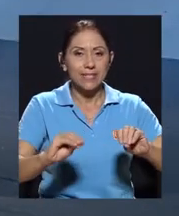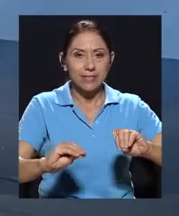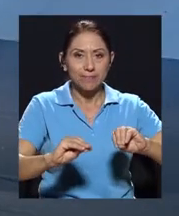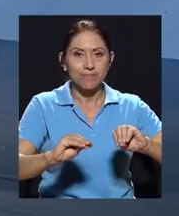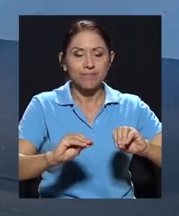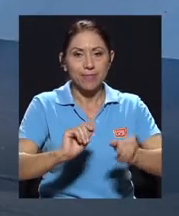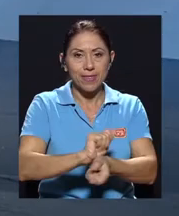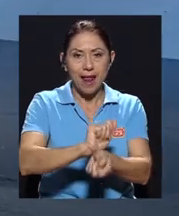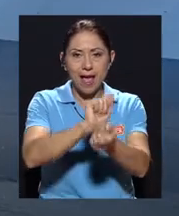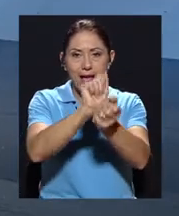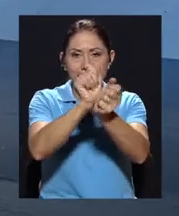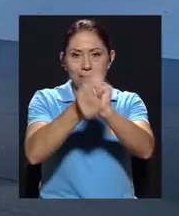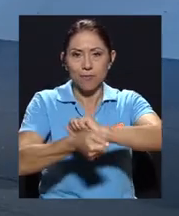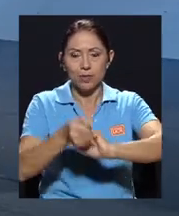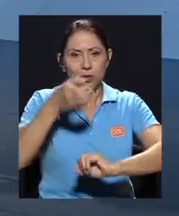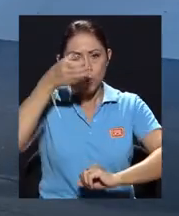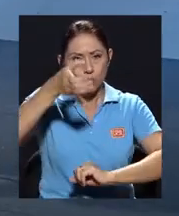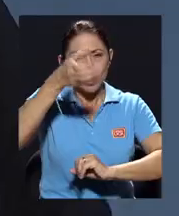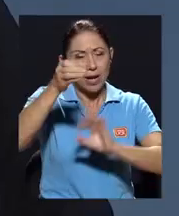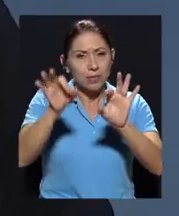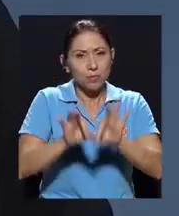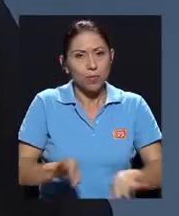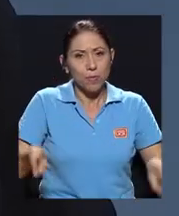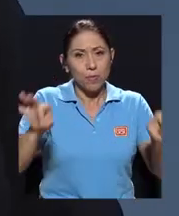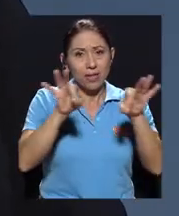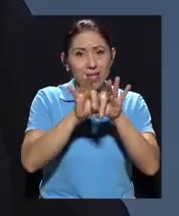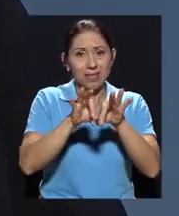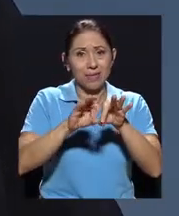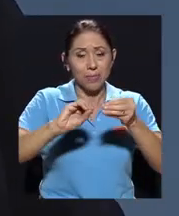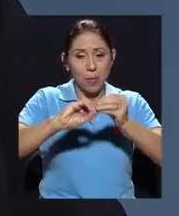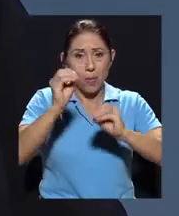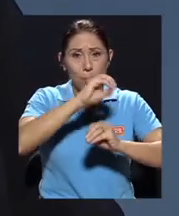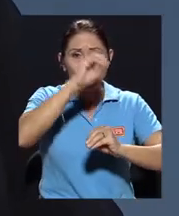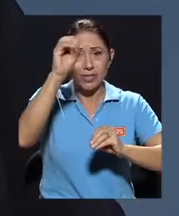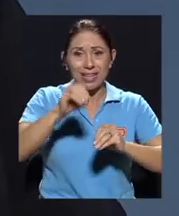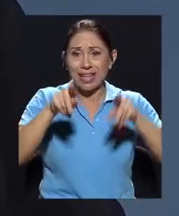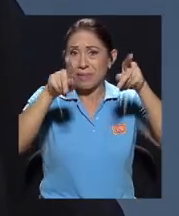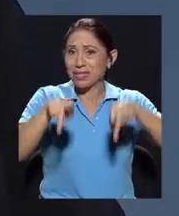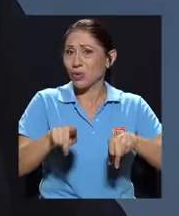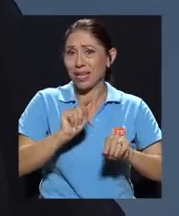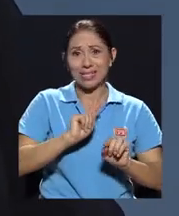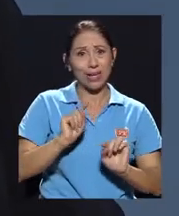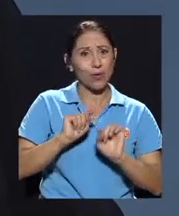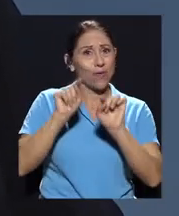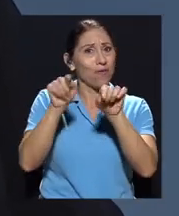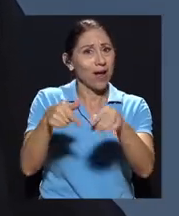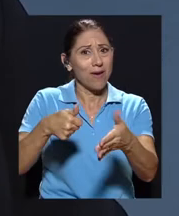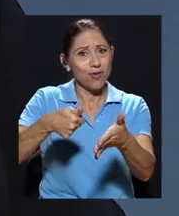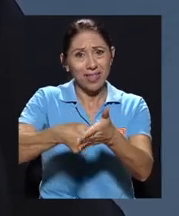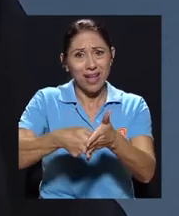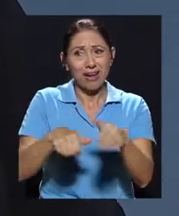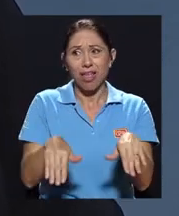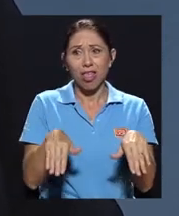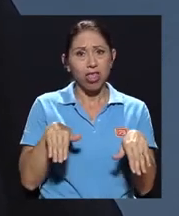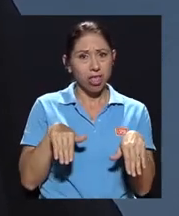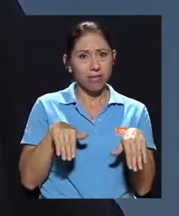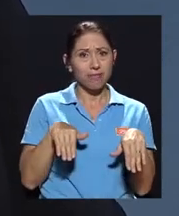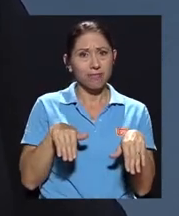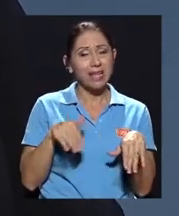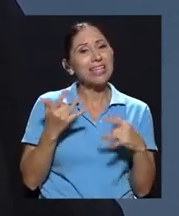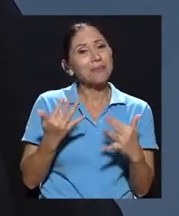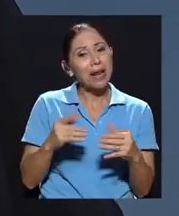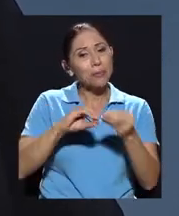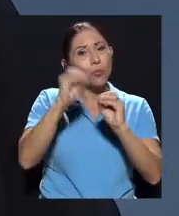básico. El nivel de abstencionismo esperamos más bien que disminuya, porque la idea es generar confianza